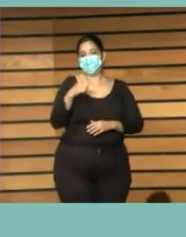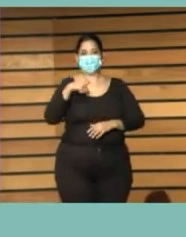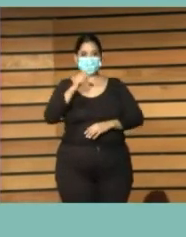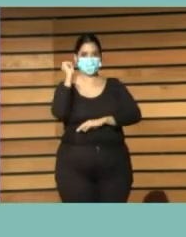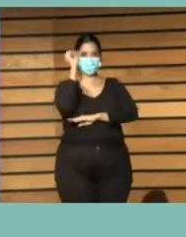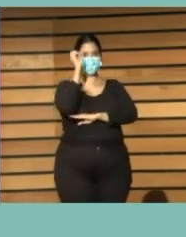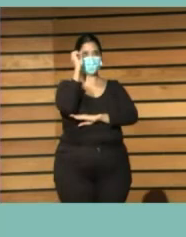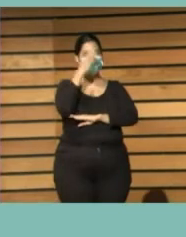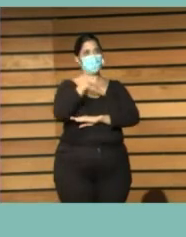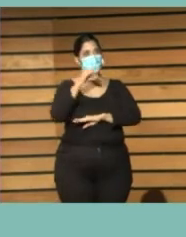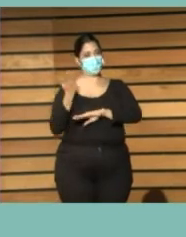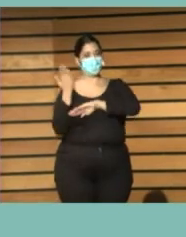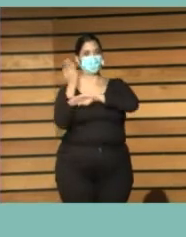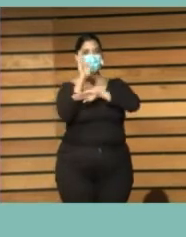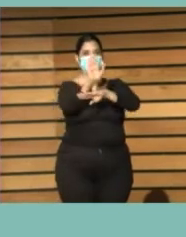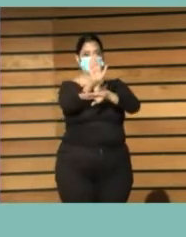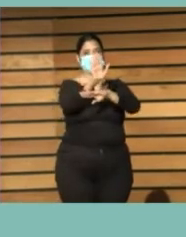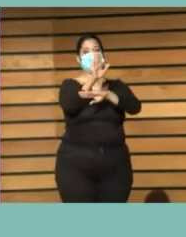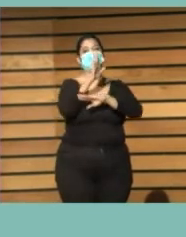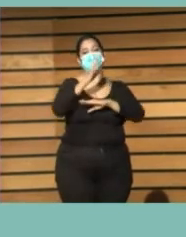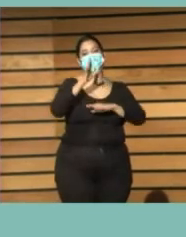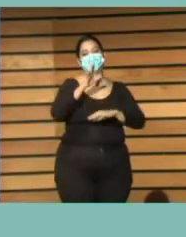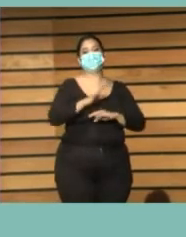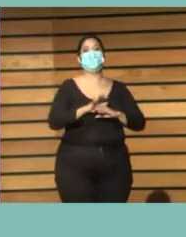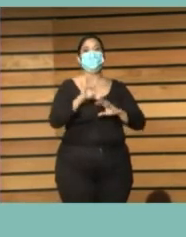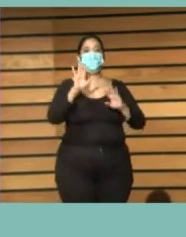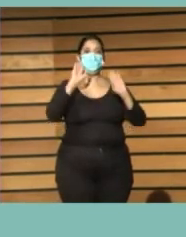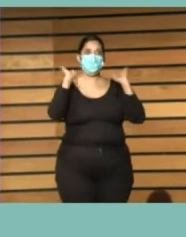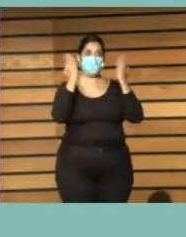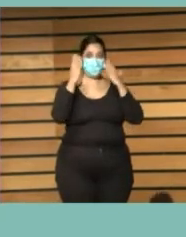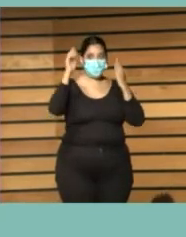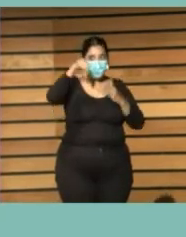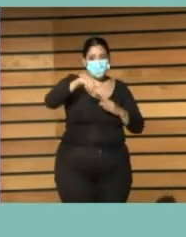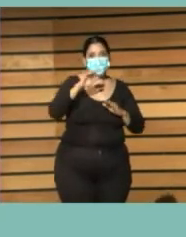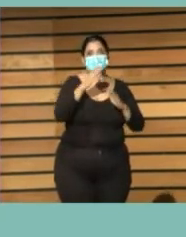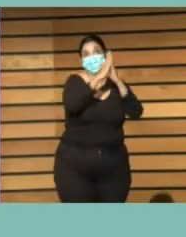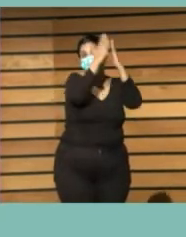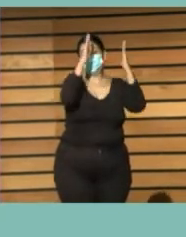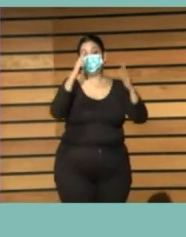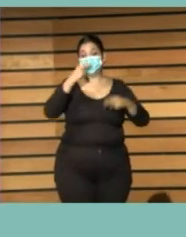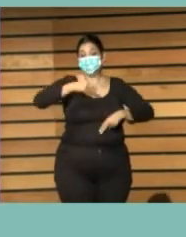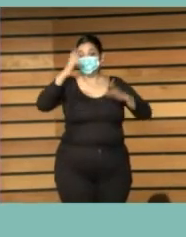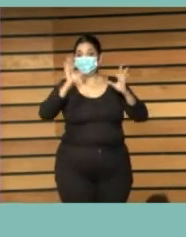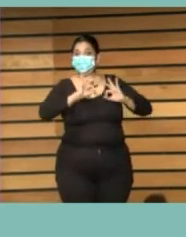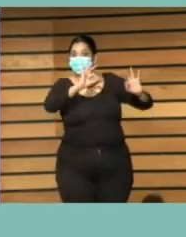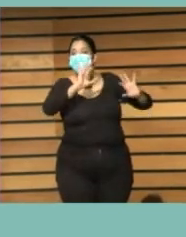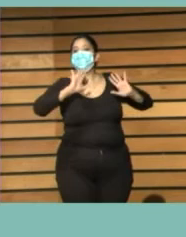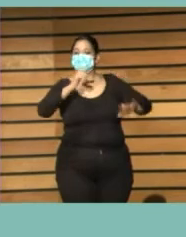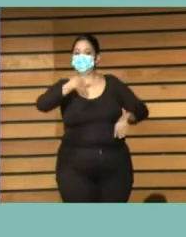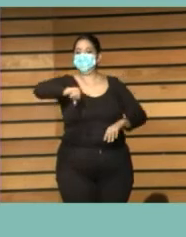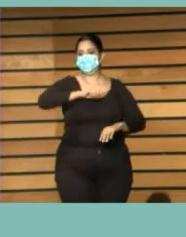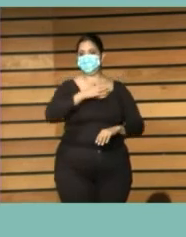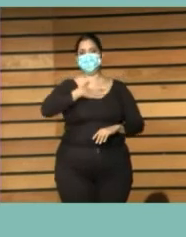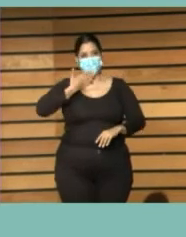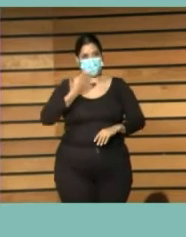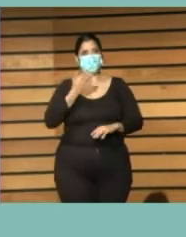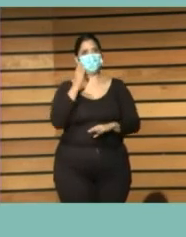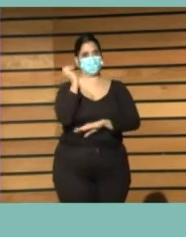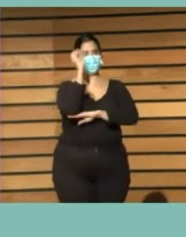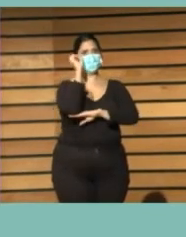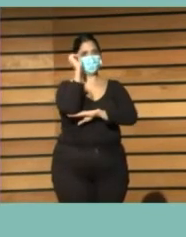este décimo congreso de Bibliotecas Públicas nuestro trabajo y esperando que surjan nuevos proyectos de colaboración.